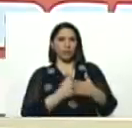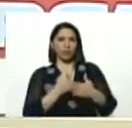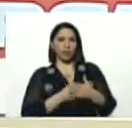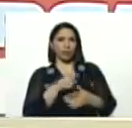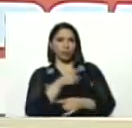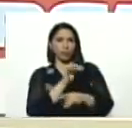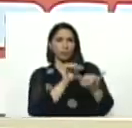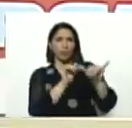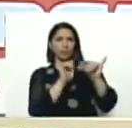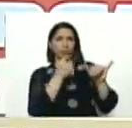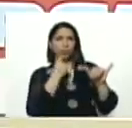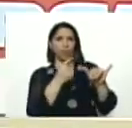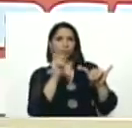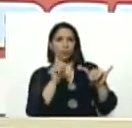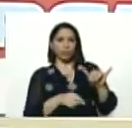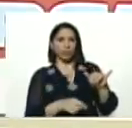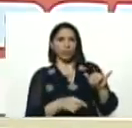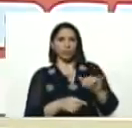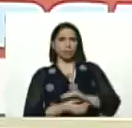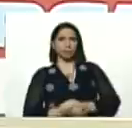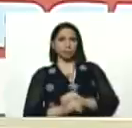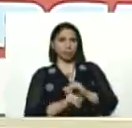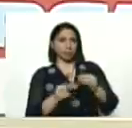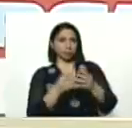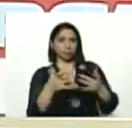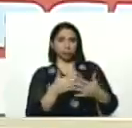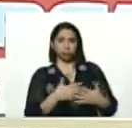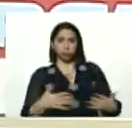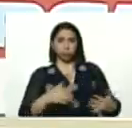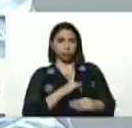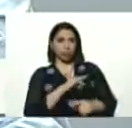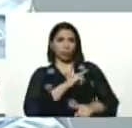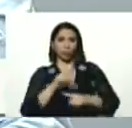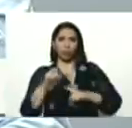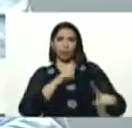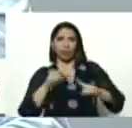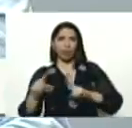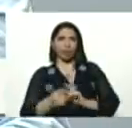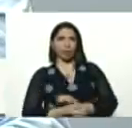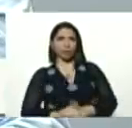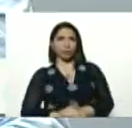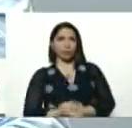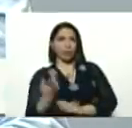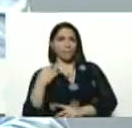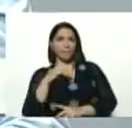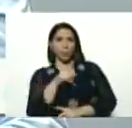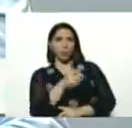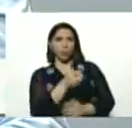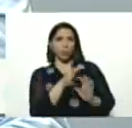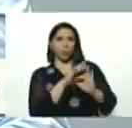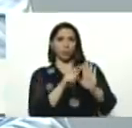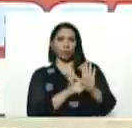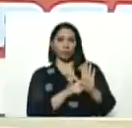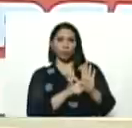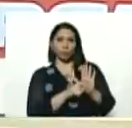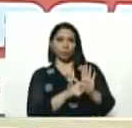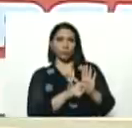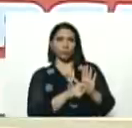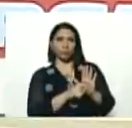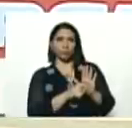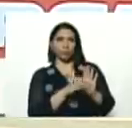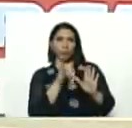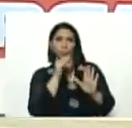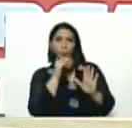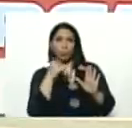ha dicho, una batalla, que está cantada, está escrita, está ordenada, por esta constitución, no es